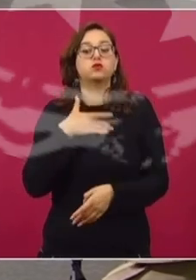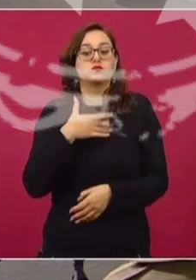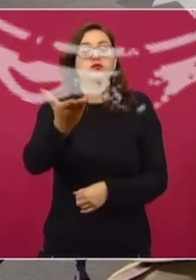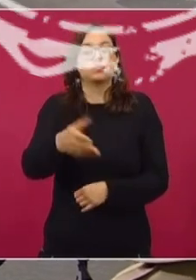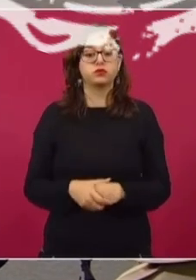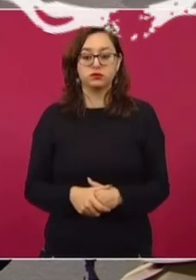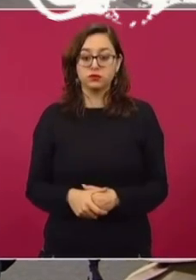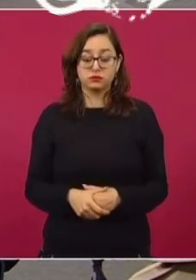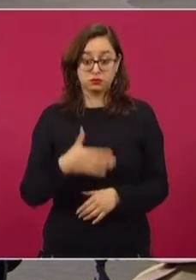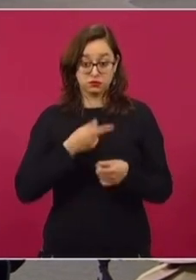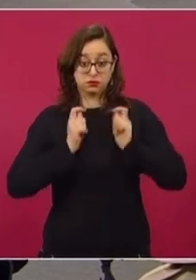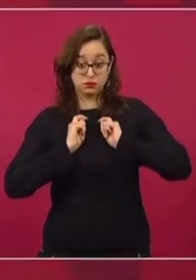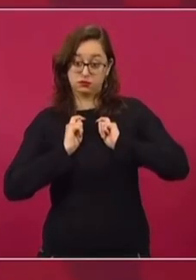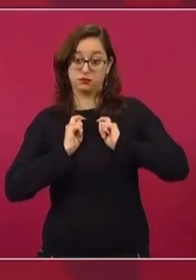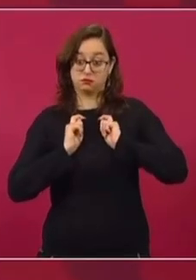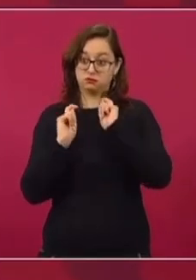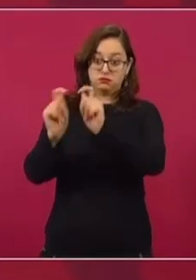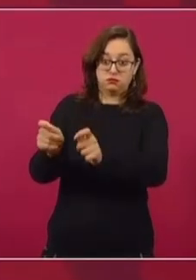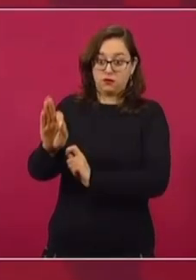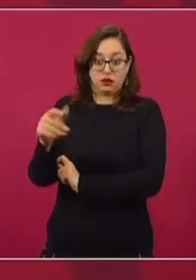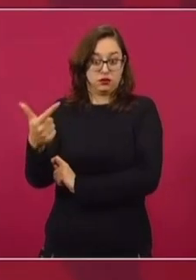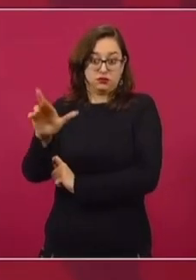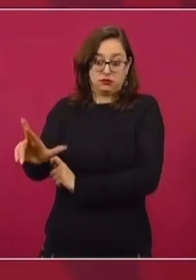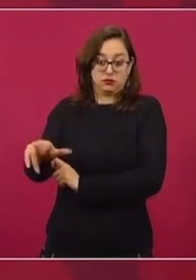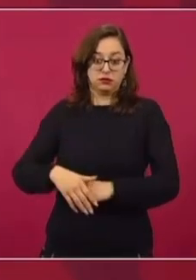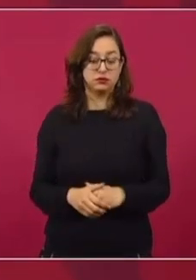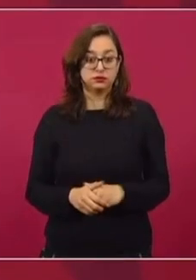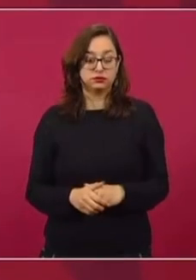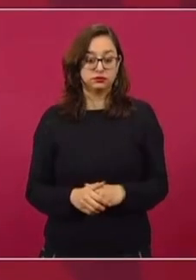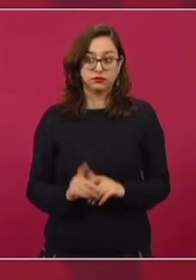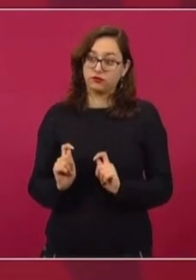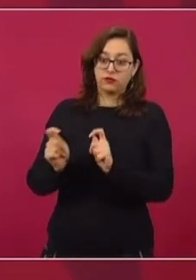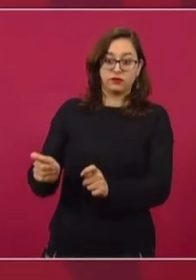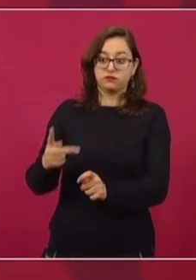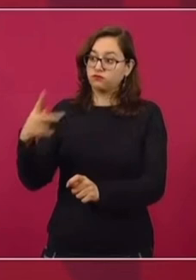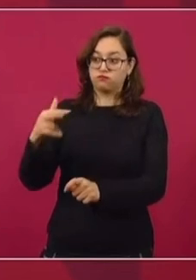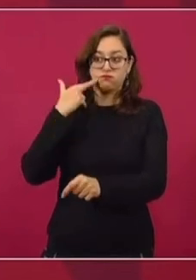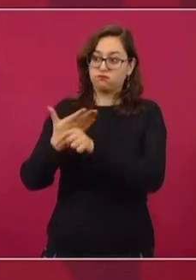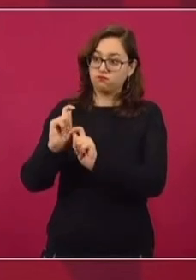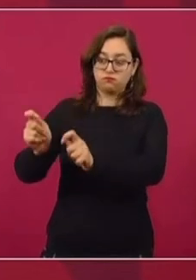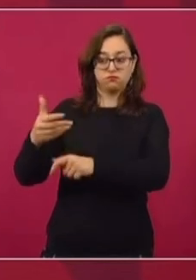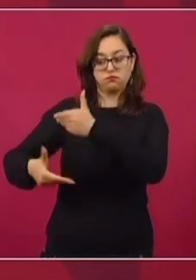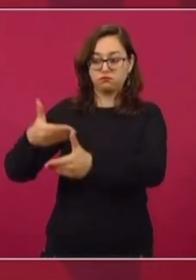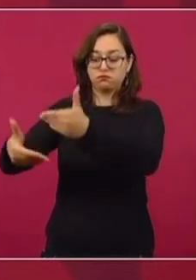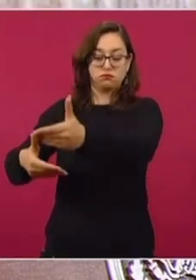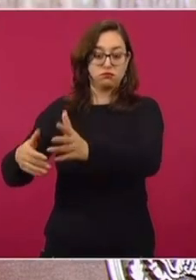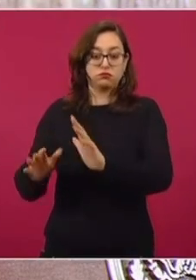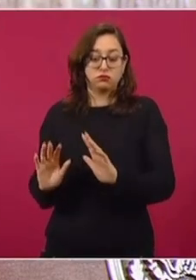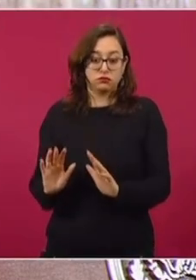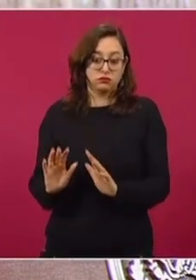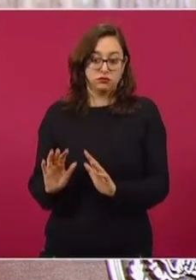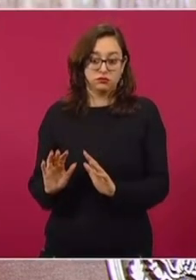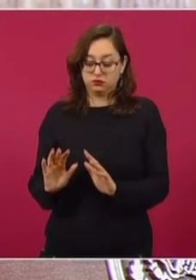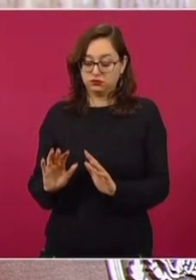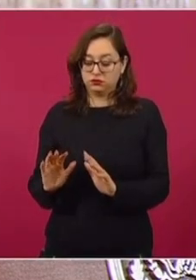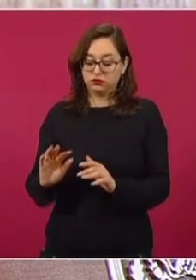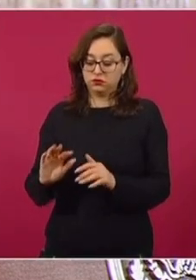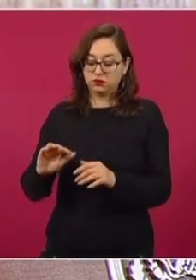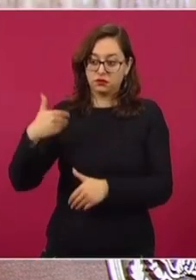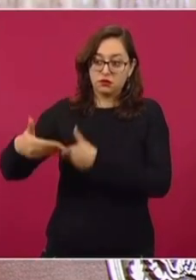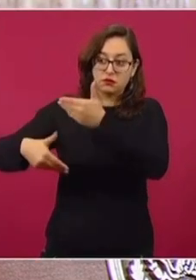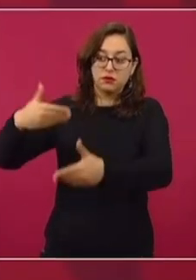Es un asunto de la Fiscalía General de la República y ellos tienen este proceso y está en curso.